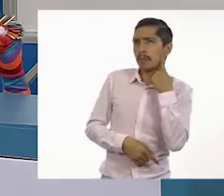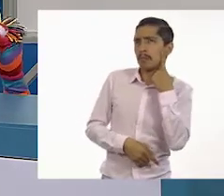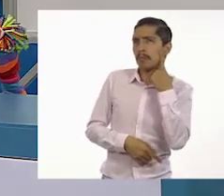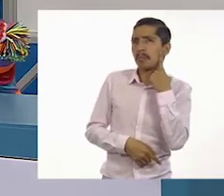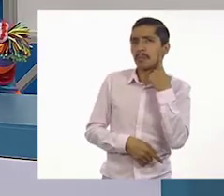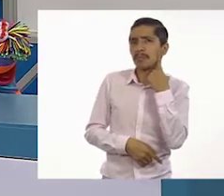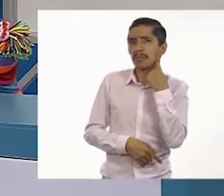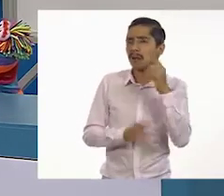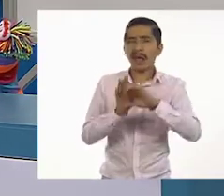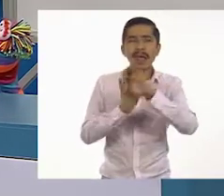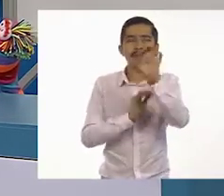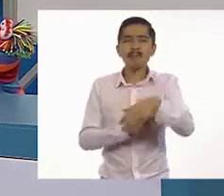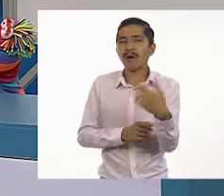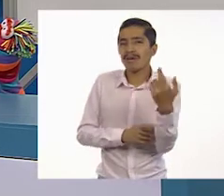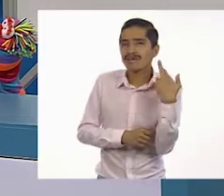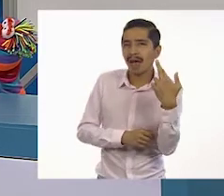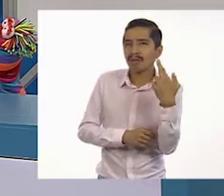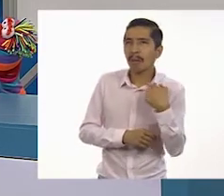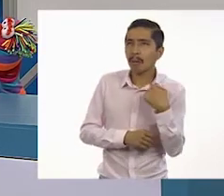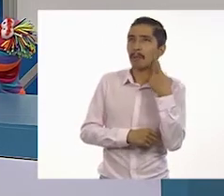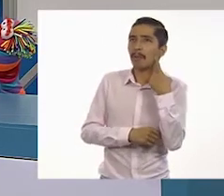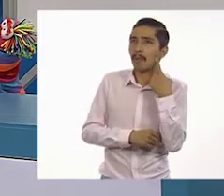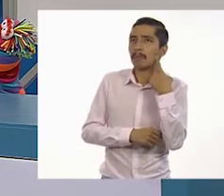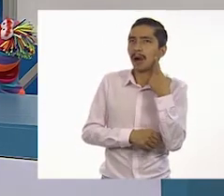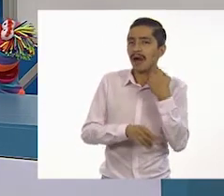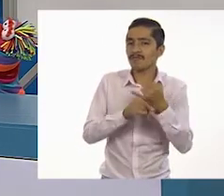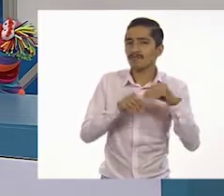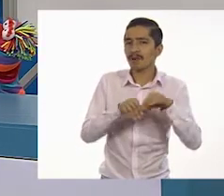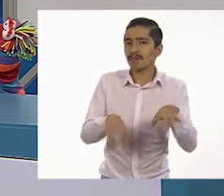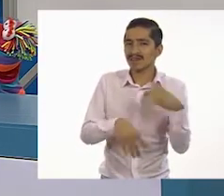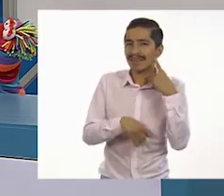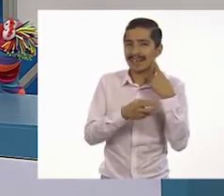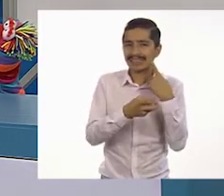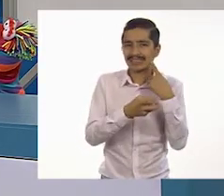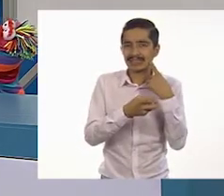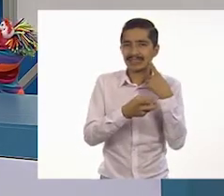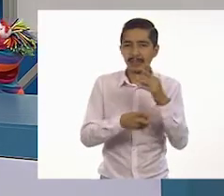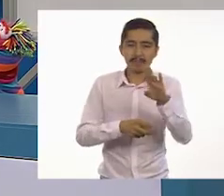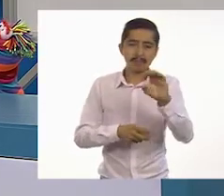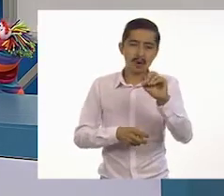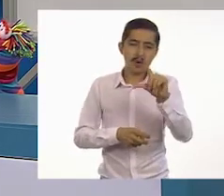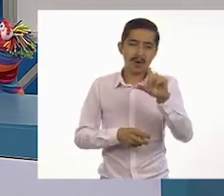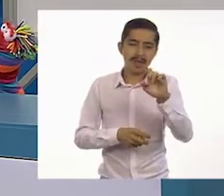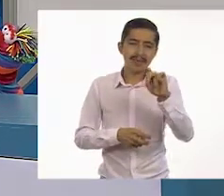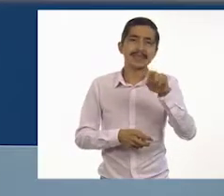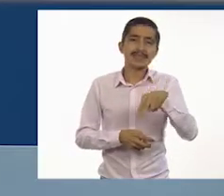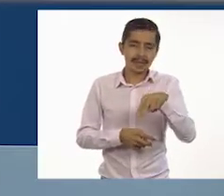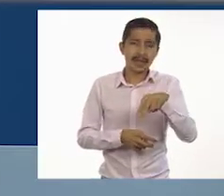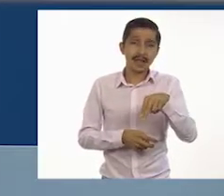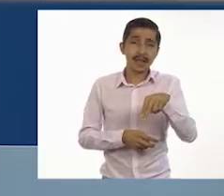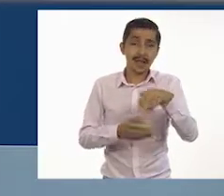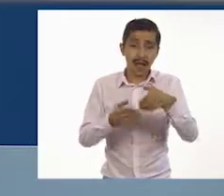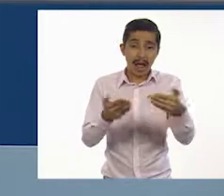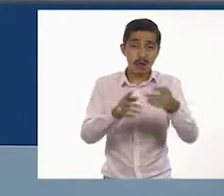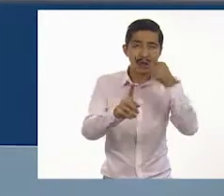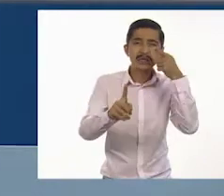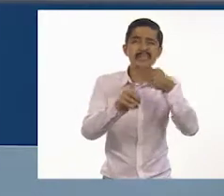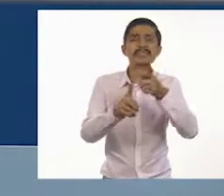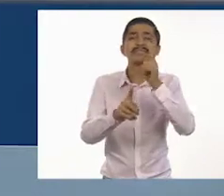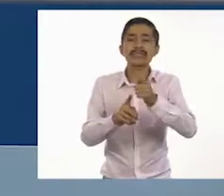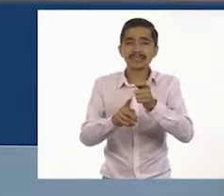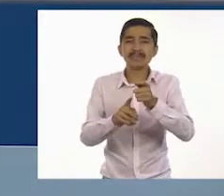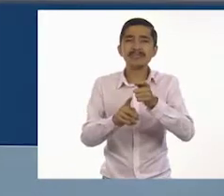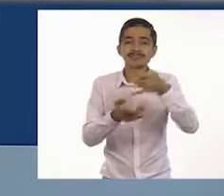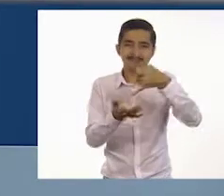comparten en la radio. Pero el día de hoy nos enfocaremos a los boletines impresos. Ay, maestro, ¿y cómo